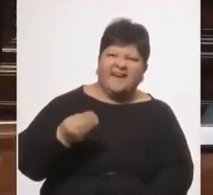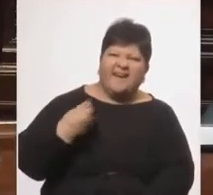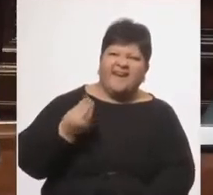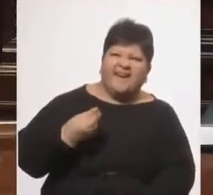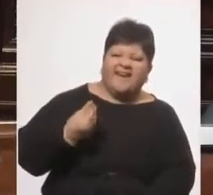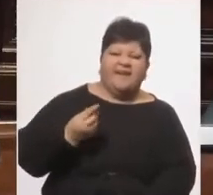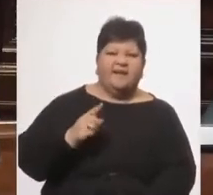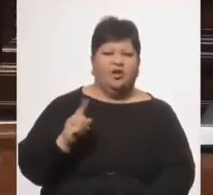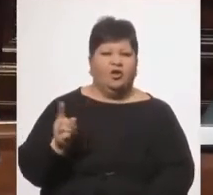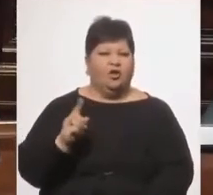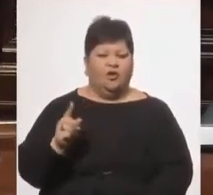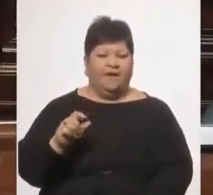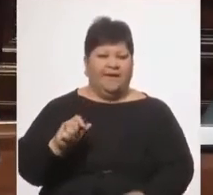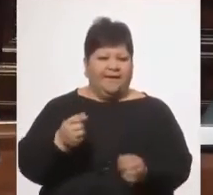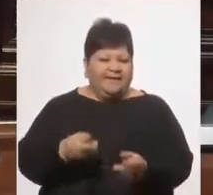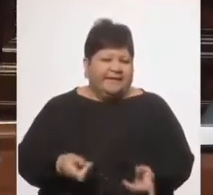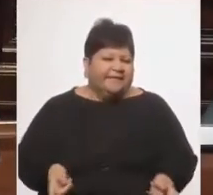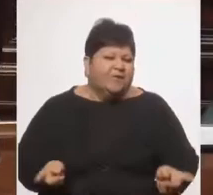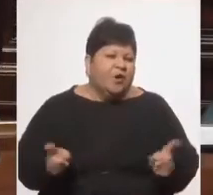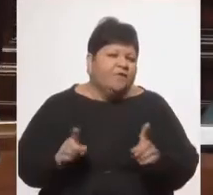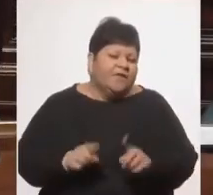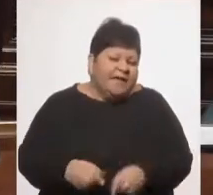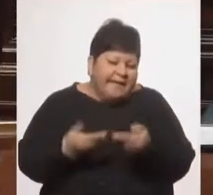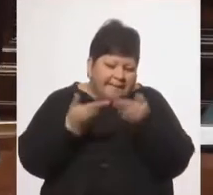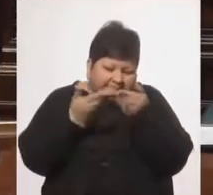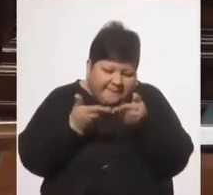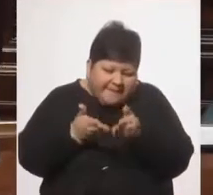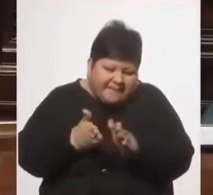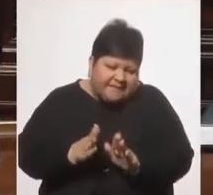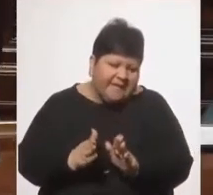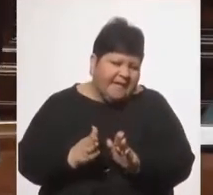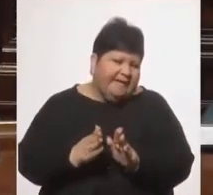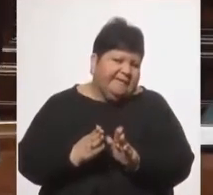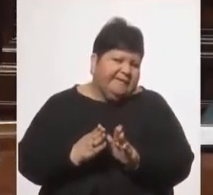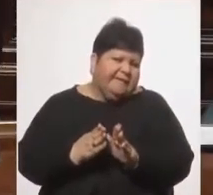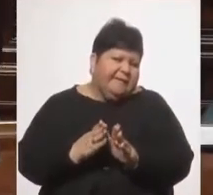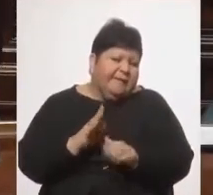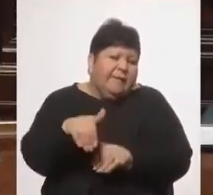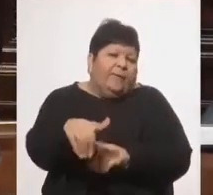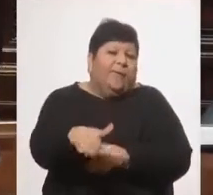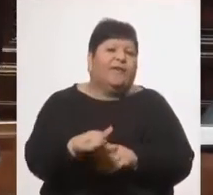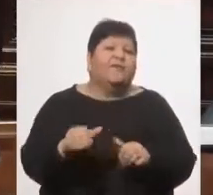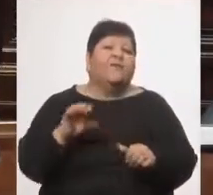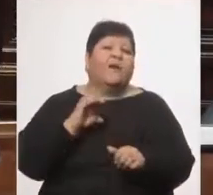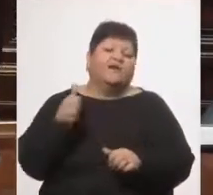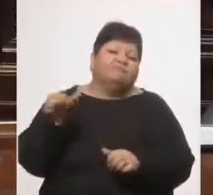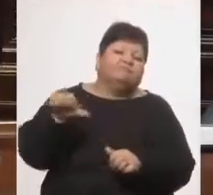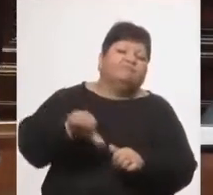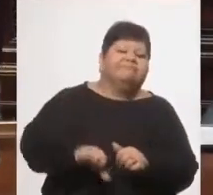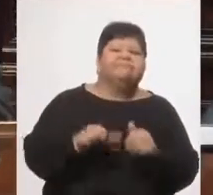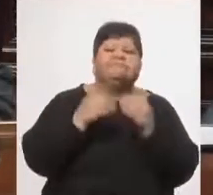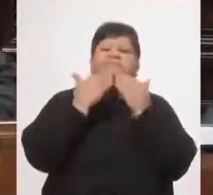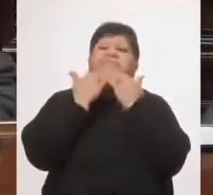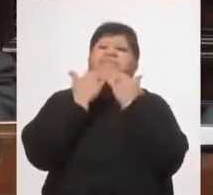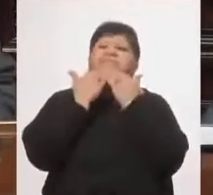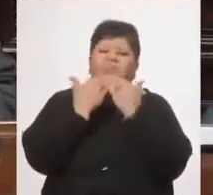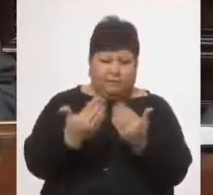la vida es levantarse y volver a empezar cada vez que uno cae. Gracias. Gracias, señor presidente.